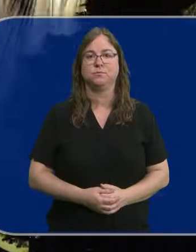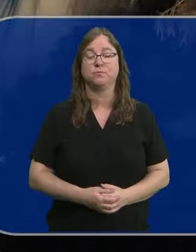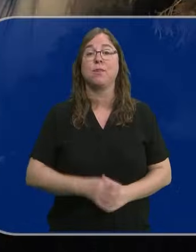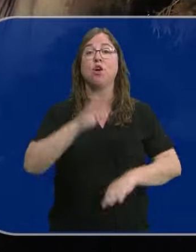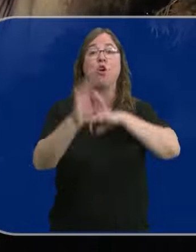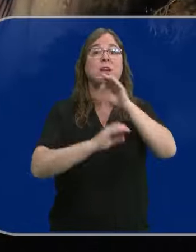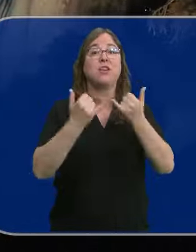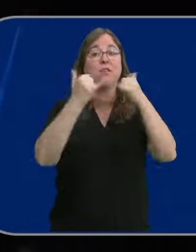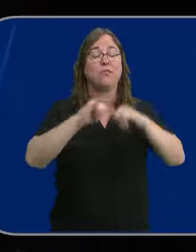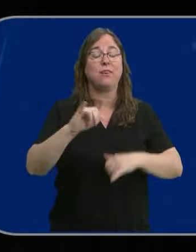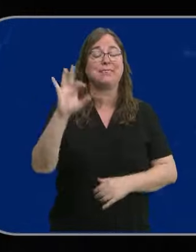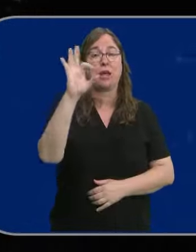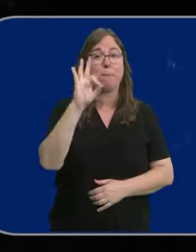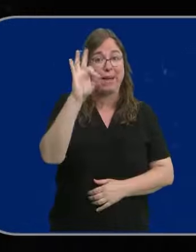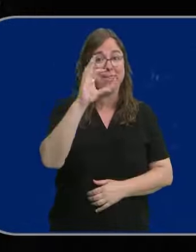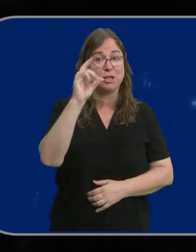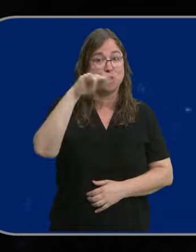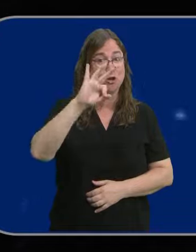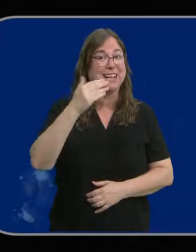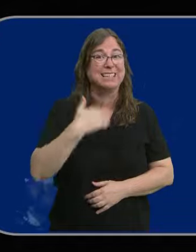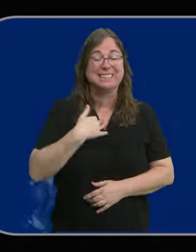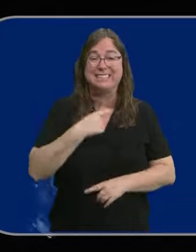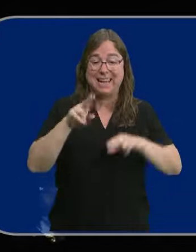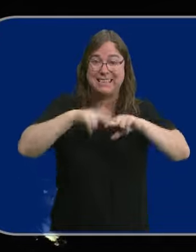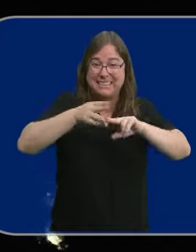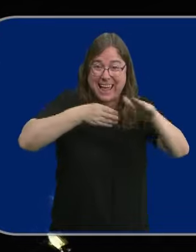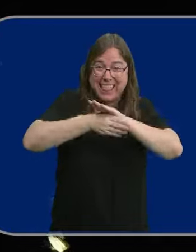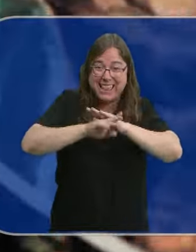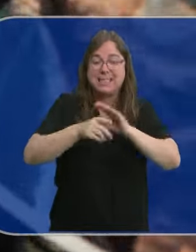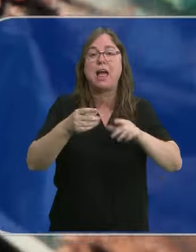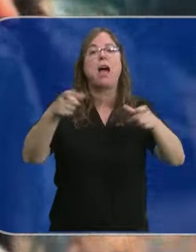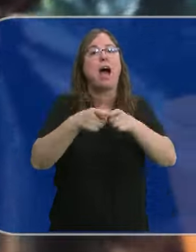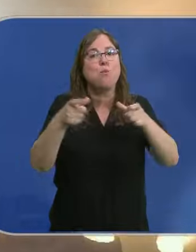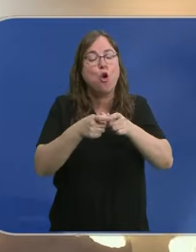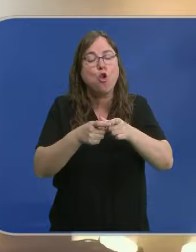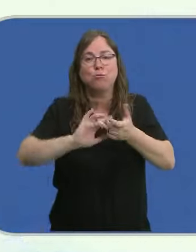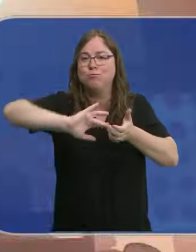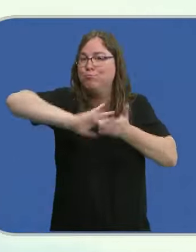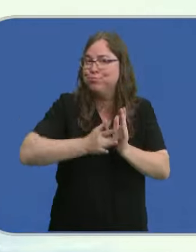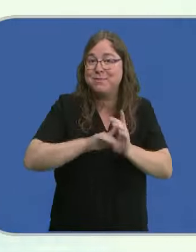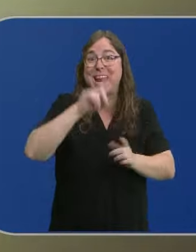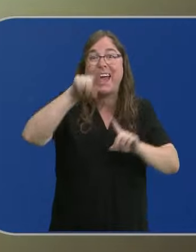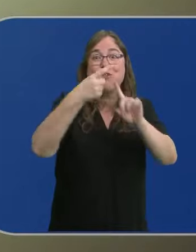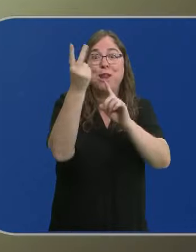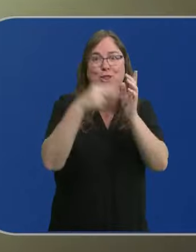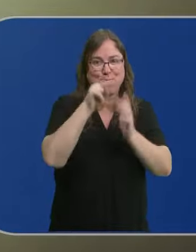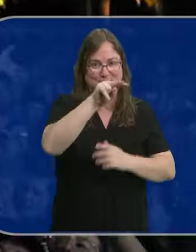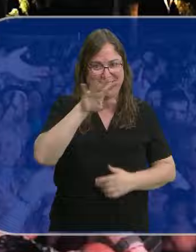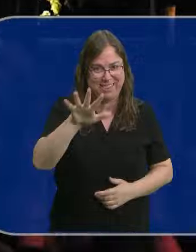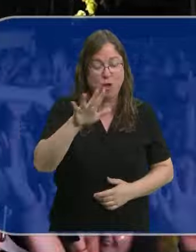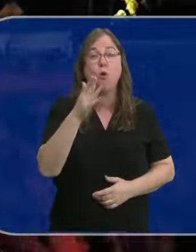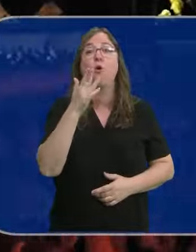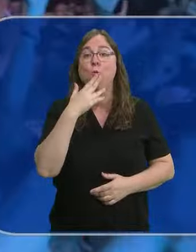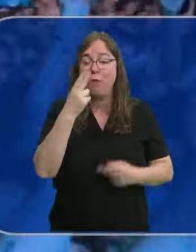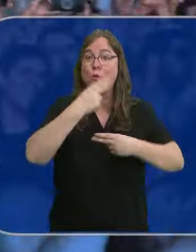La organización del festival Palencia Sonora acaba de comunicar que ha vendido ya todos los abonos para la edición de 2025. Cuando hagan público el cartel